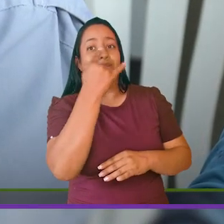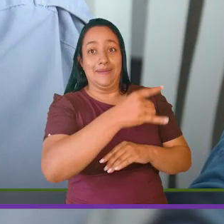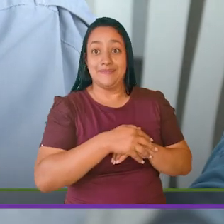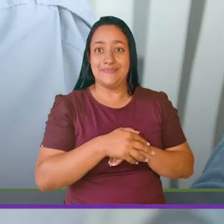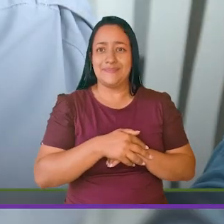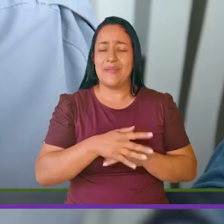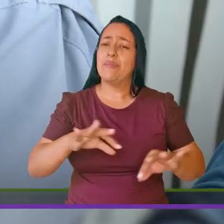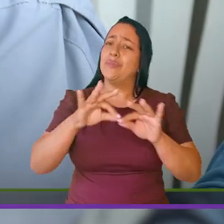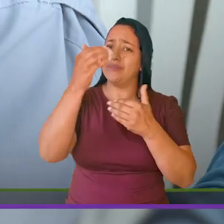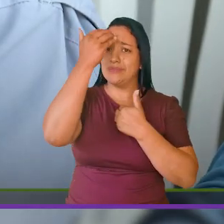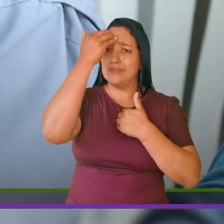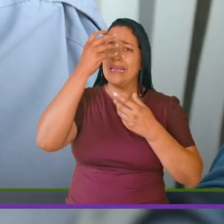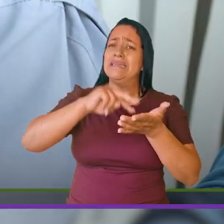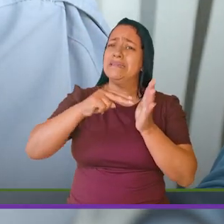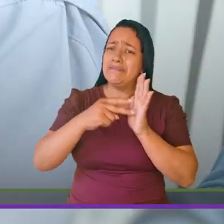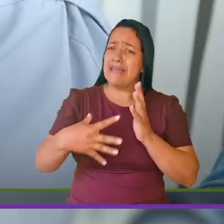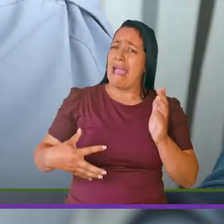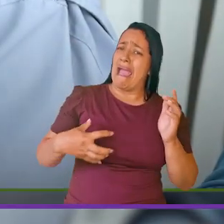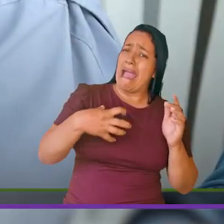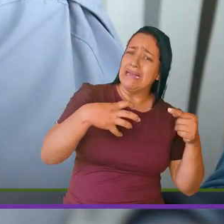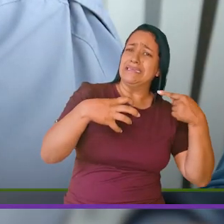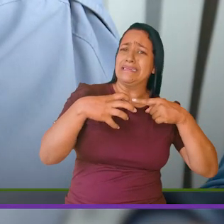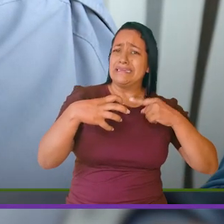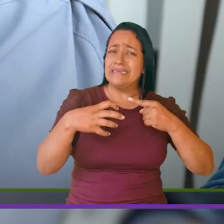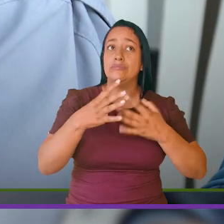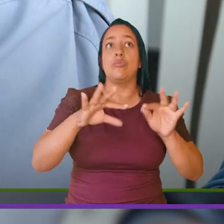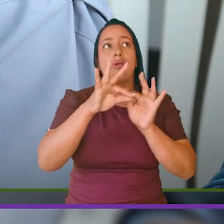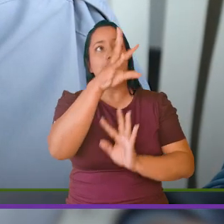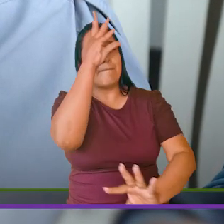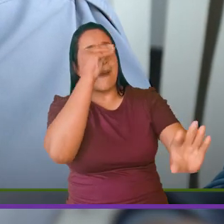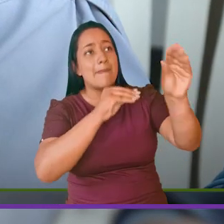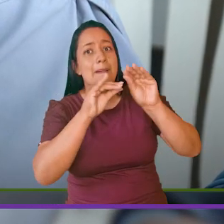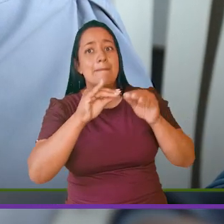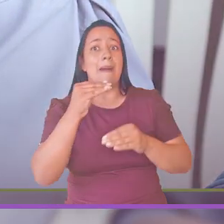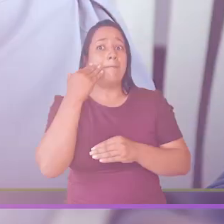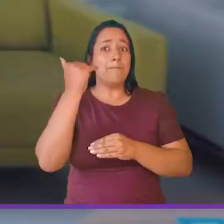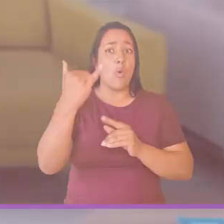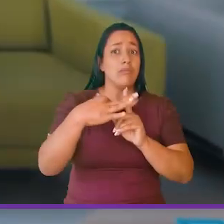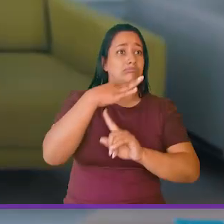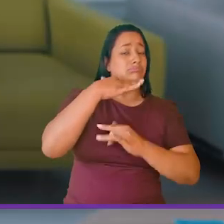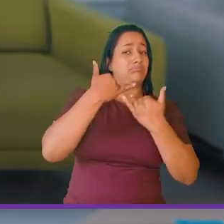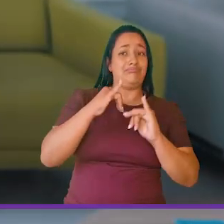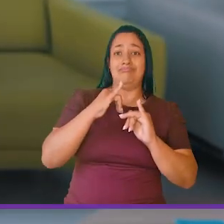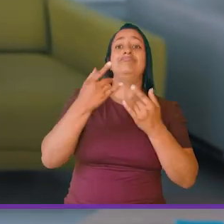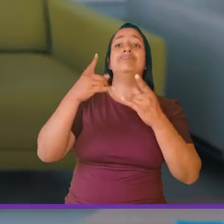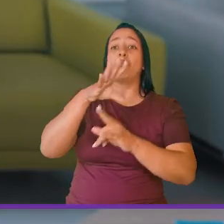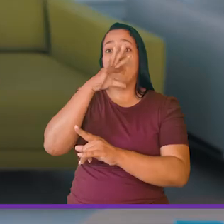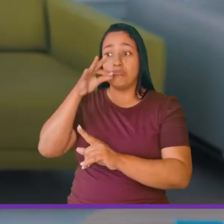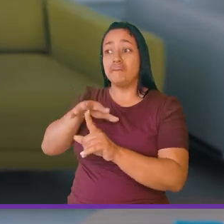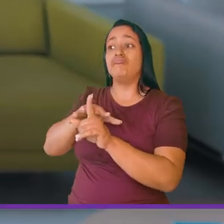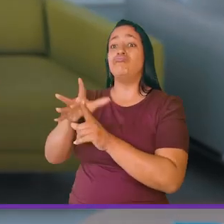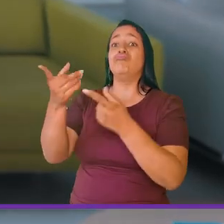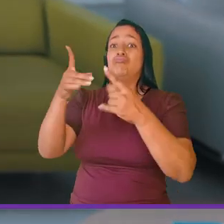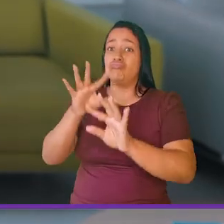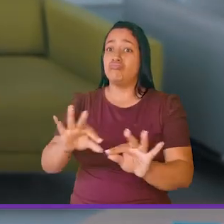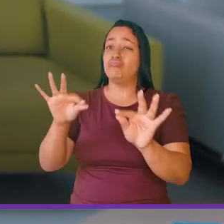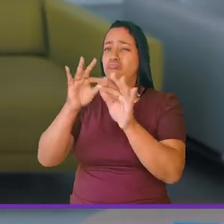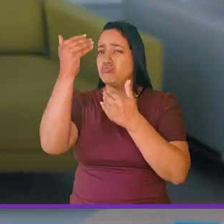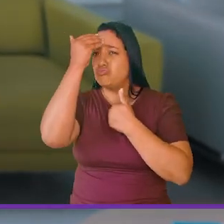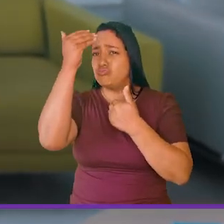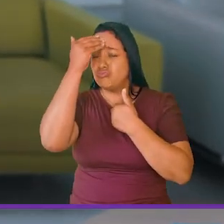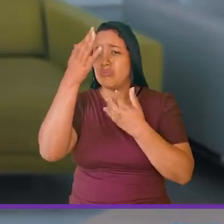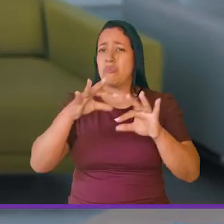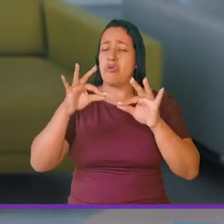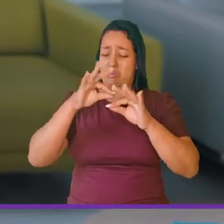conscientes de qué se trata, de qué es esta enfermedad y que no solamente se presenta en mujeres sino también en hombres, pero también es un llamado a